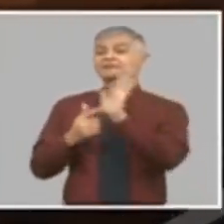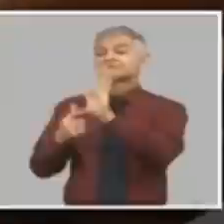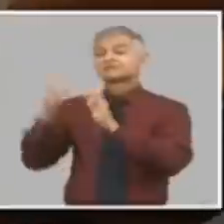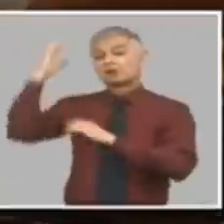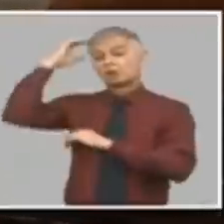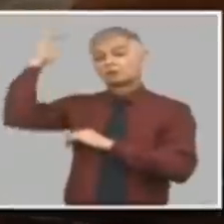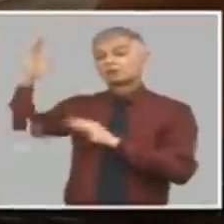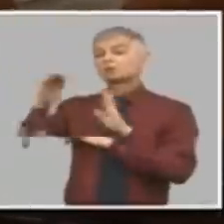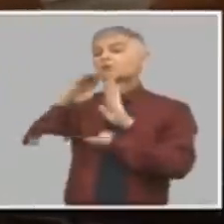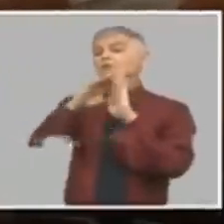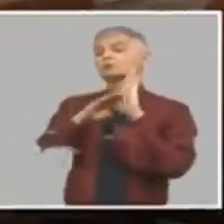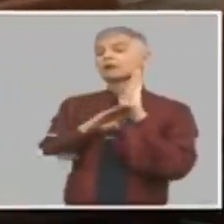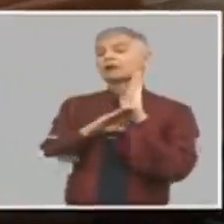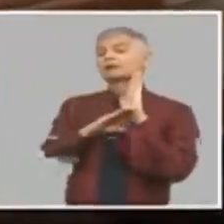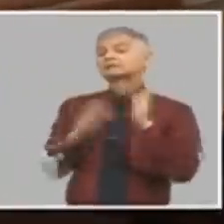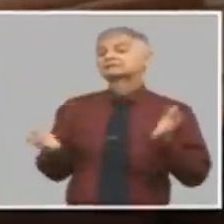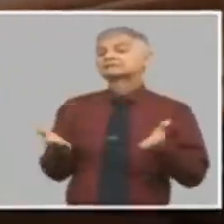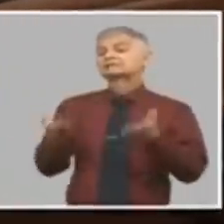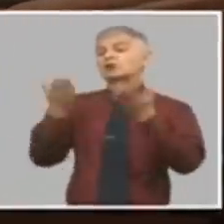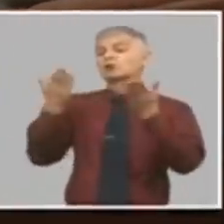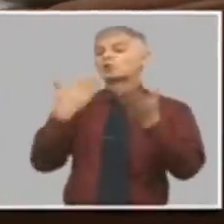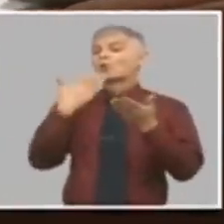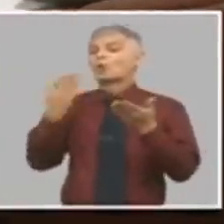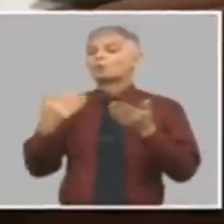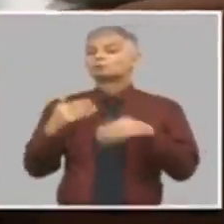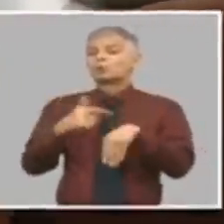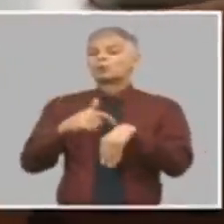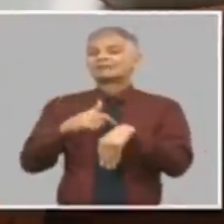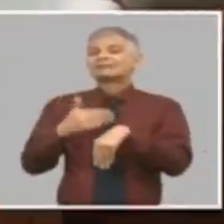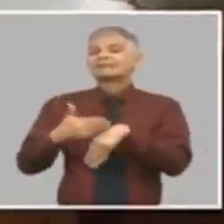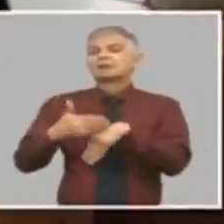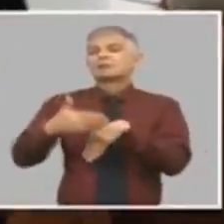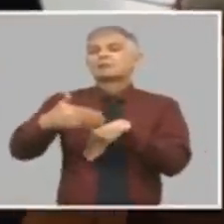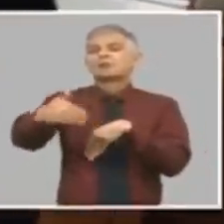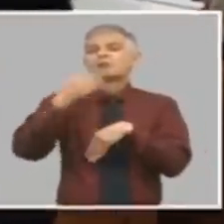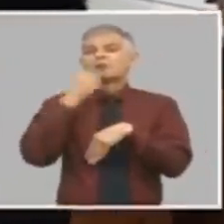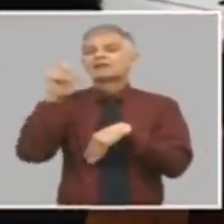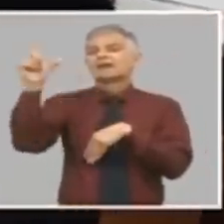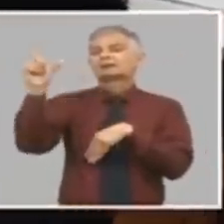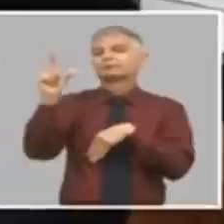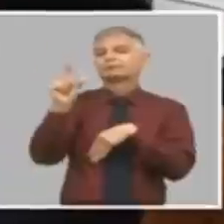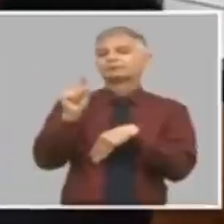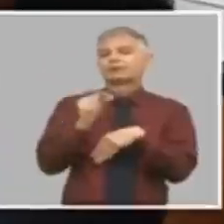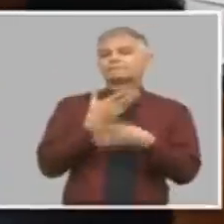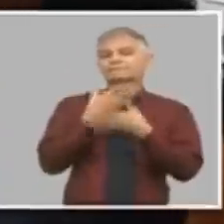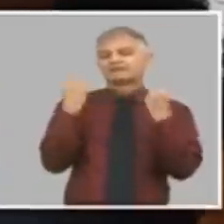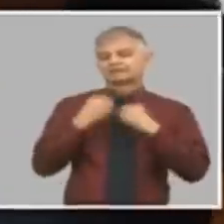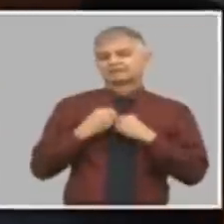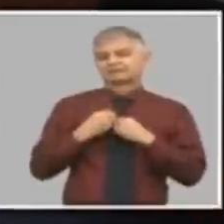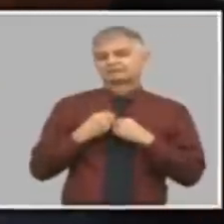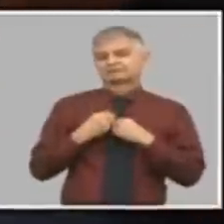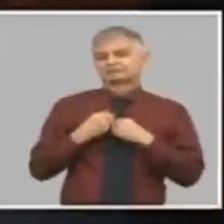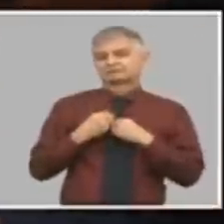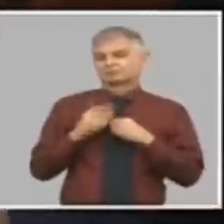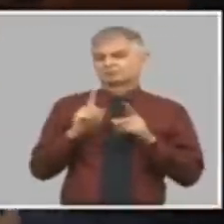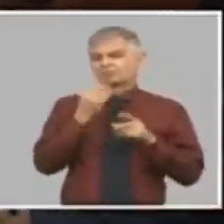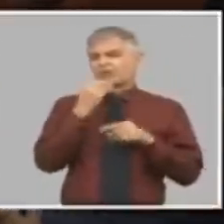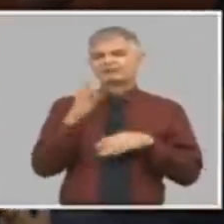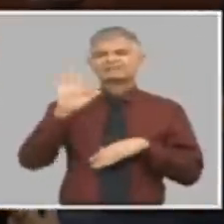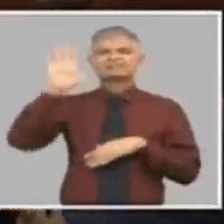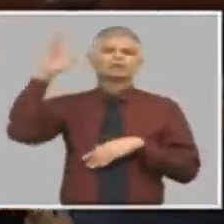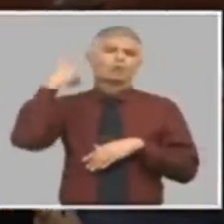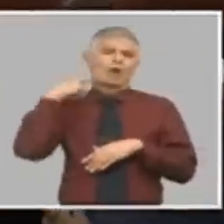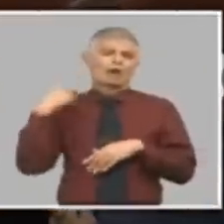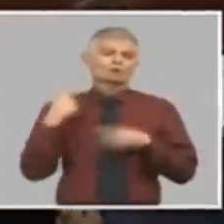cómo tú reduces esas pérdidas en el tiempo porque no nos podemos pasar cinco años financiándole pérdidas la empresa